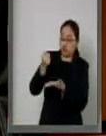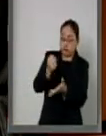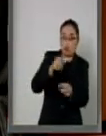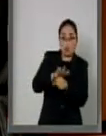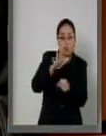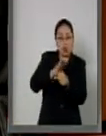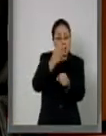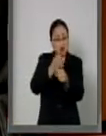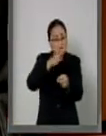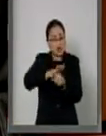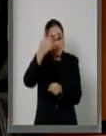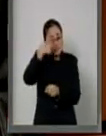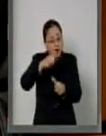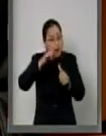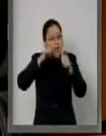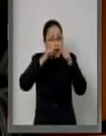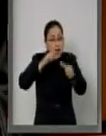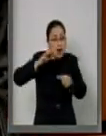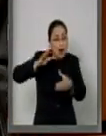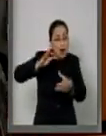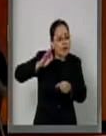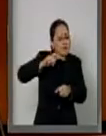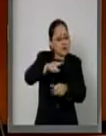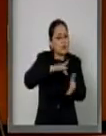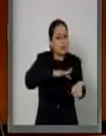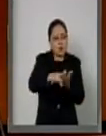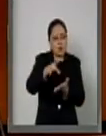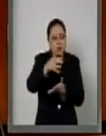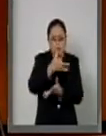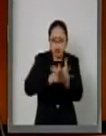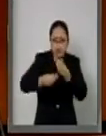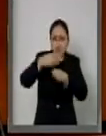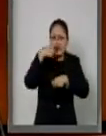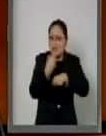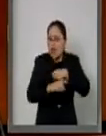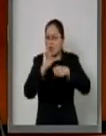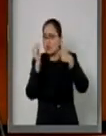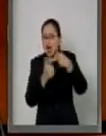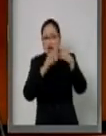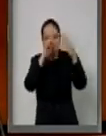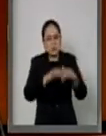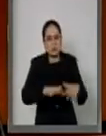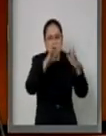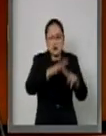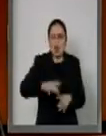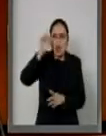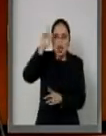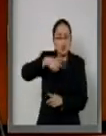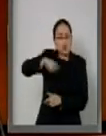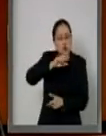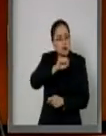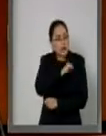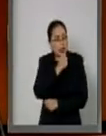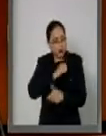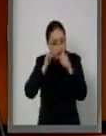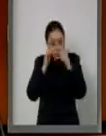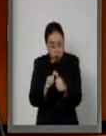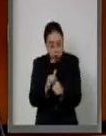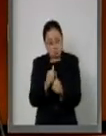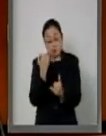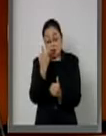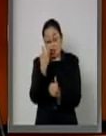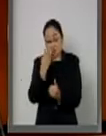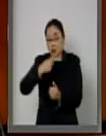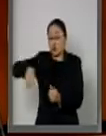necesarios para atender el tema y resarcir los daños materiales y la atención a la salud, pero que se